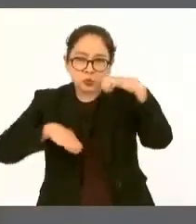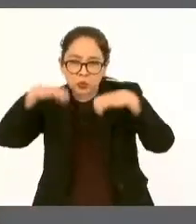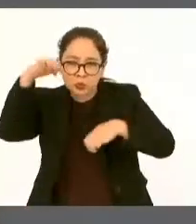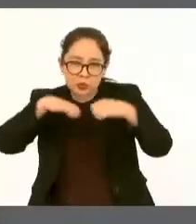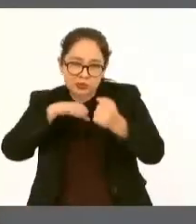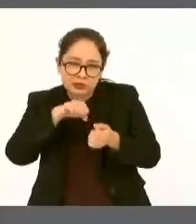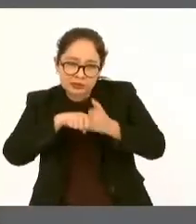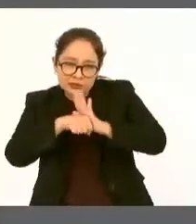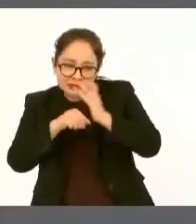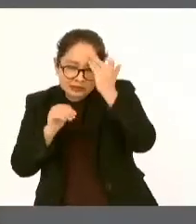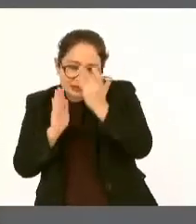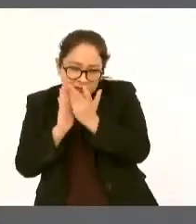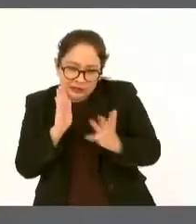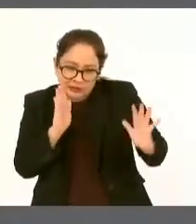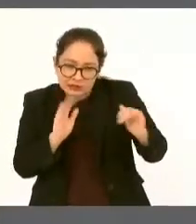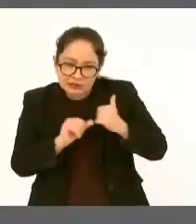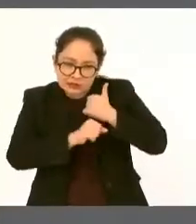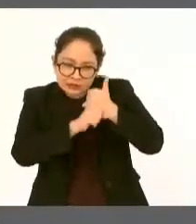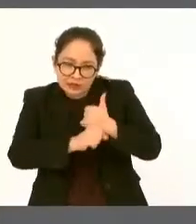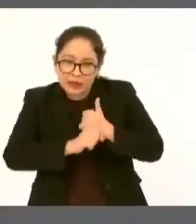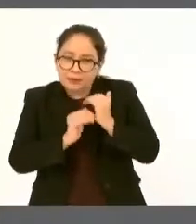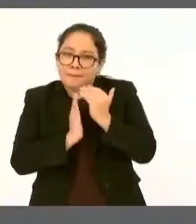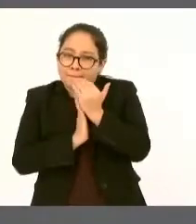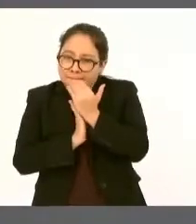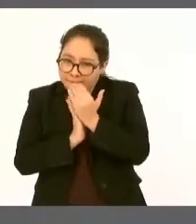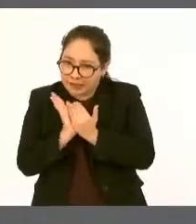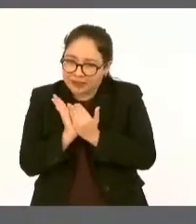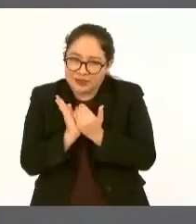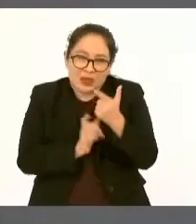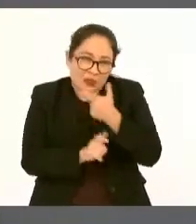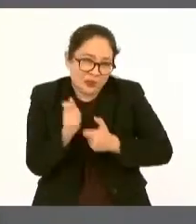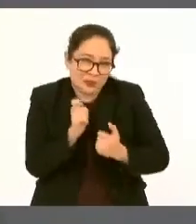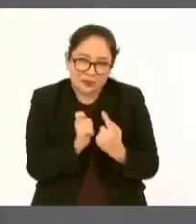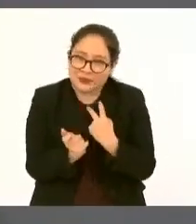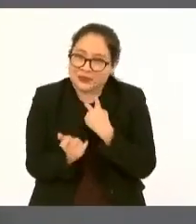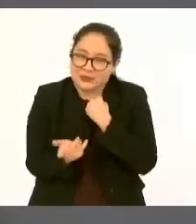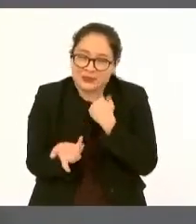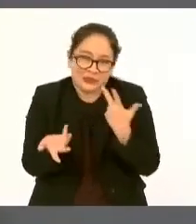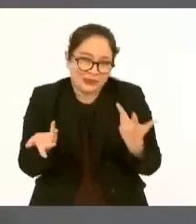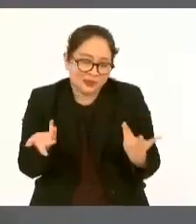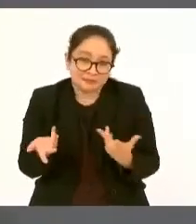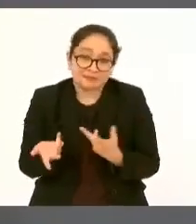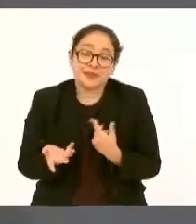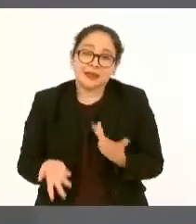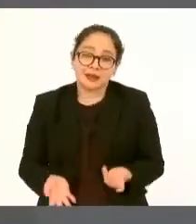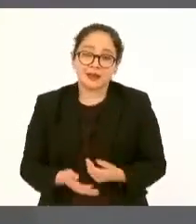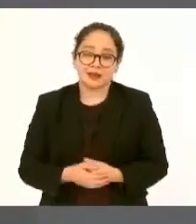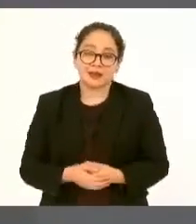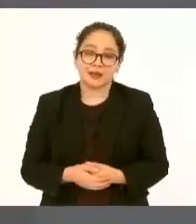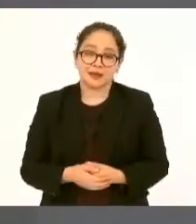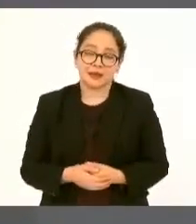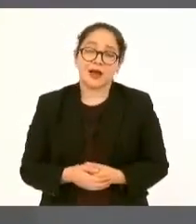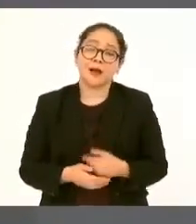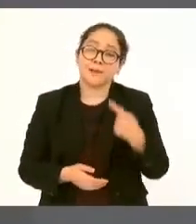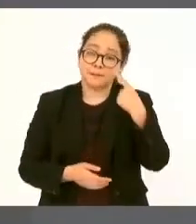pandemia. En otros países fue muy lamentable